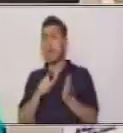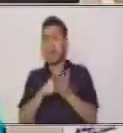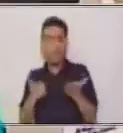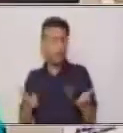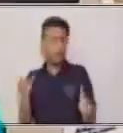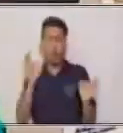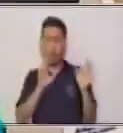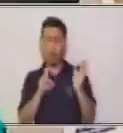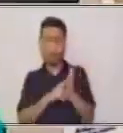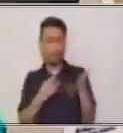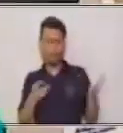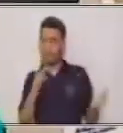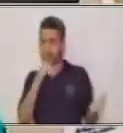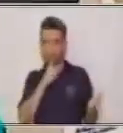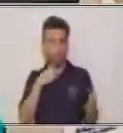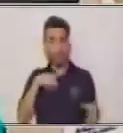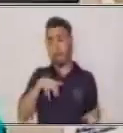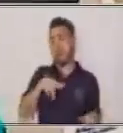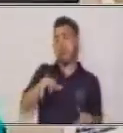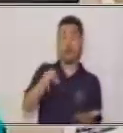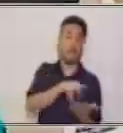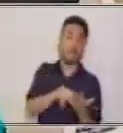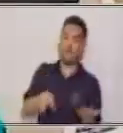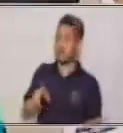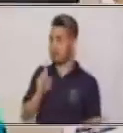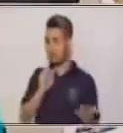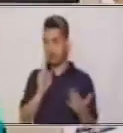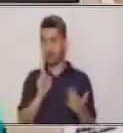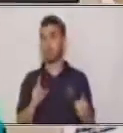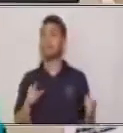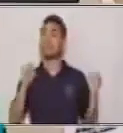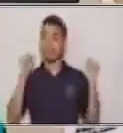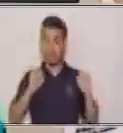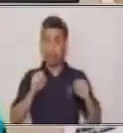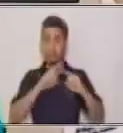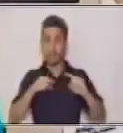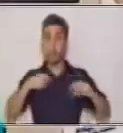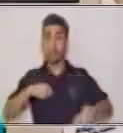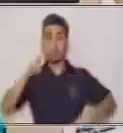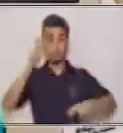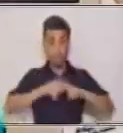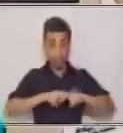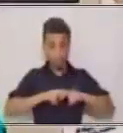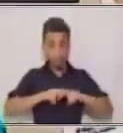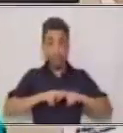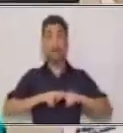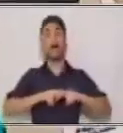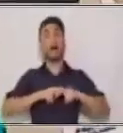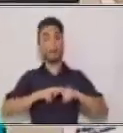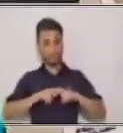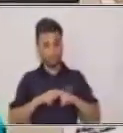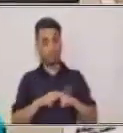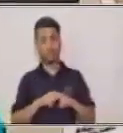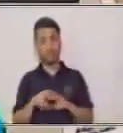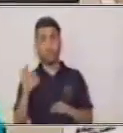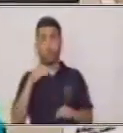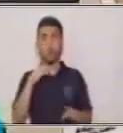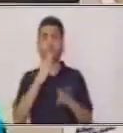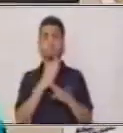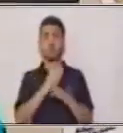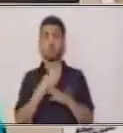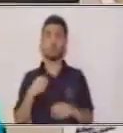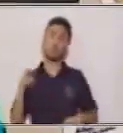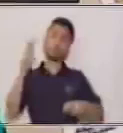una revista o un periódico. Lo puedo hacer en la vía pública, pero si estoy sentado o voy en la camioneta,